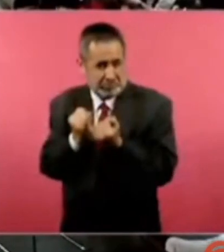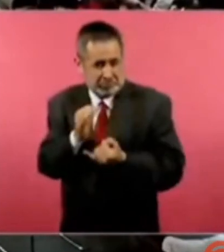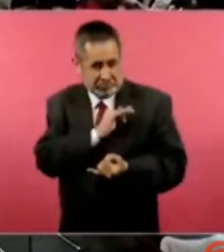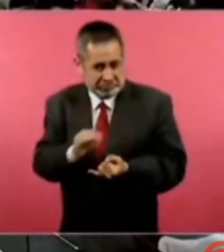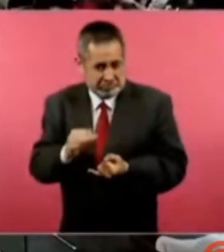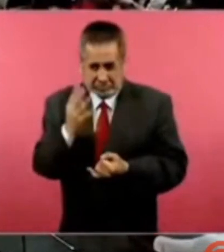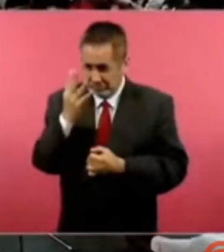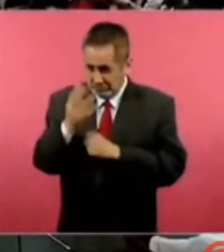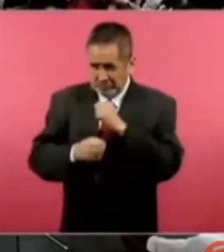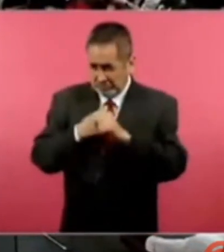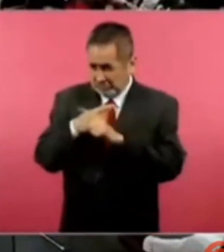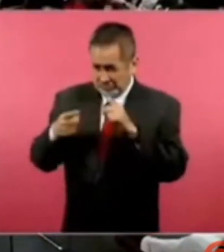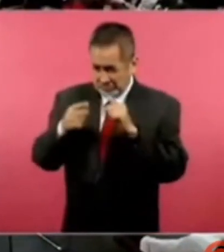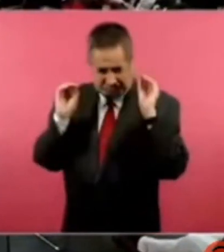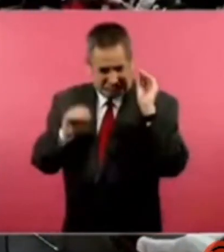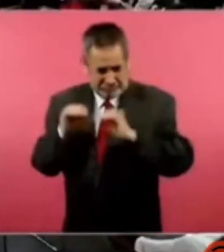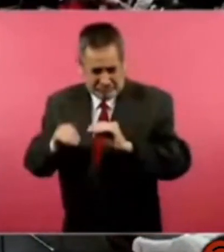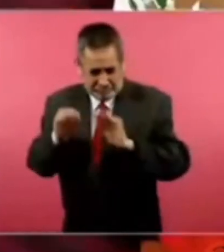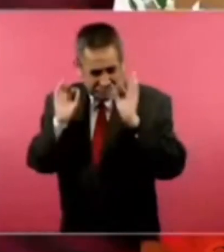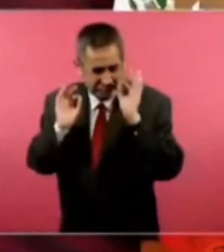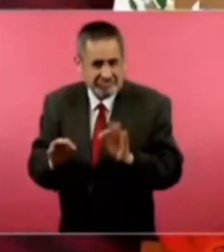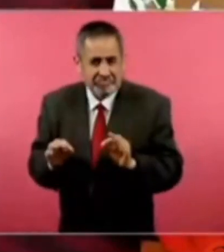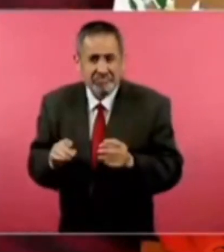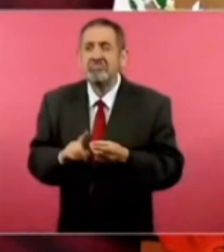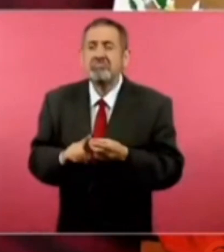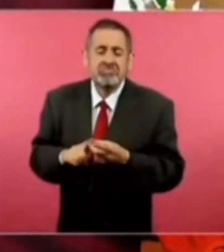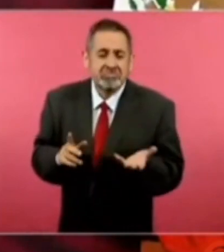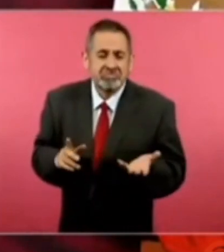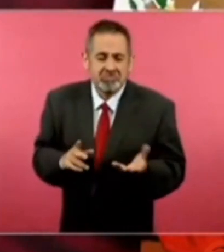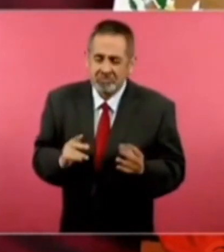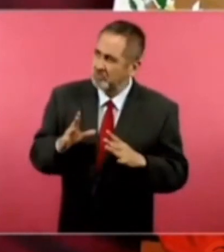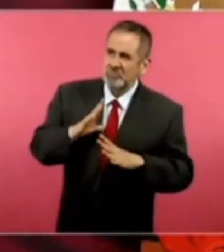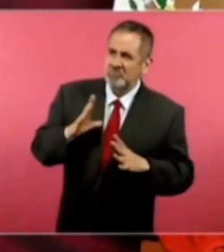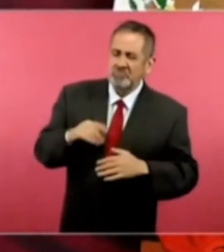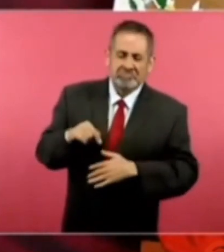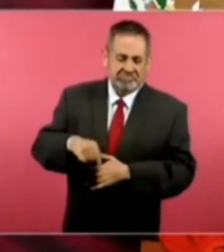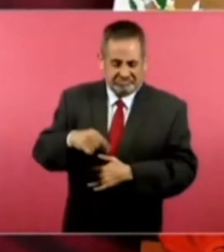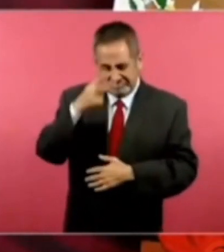Se hace una refinería en cuatro años y medio.